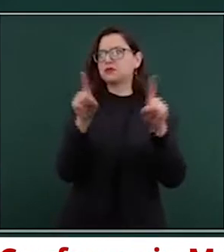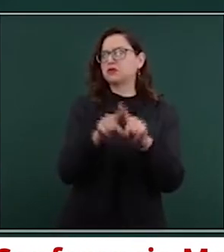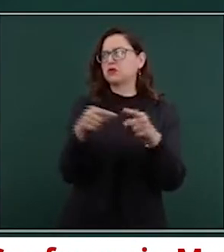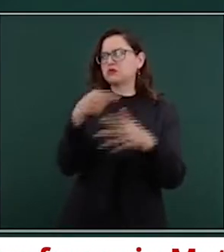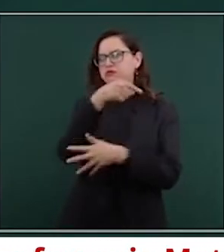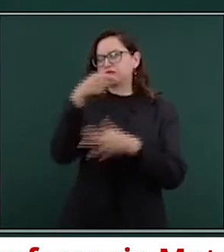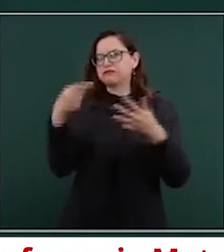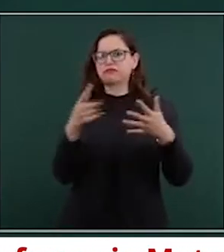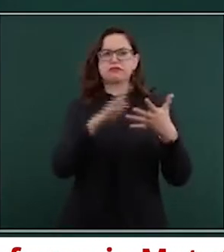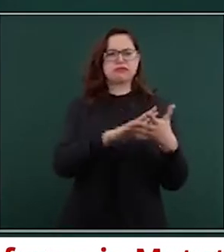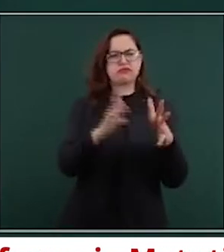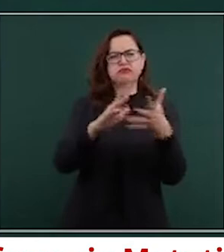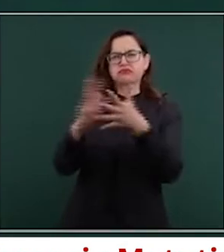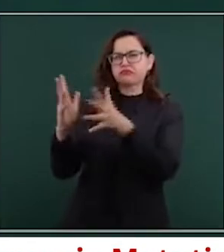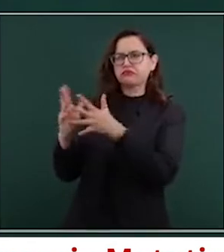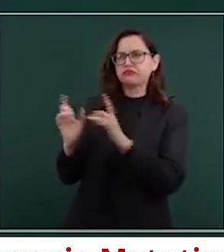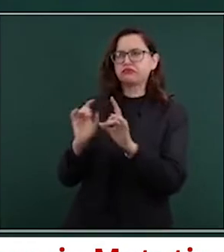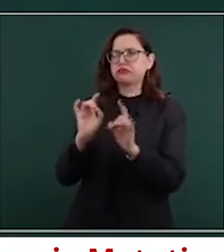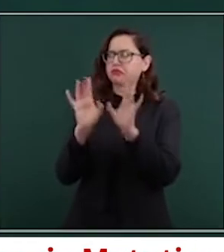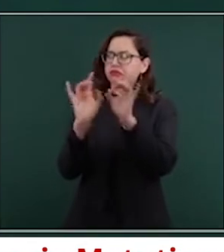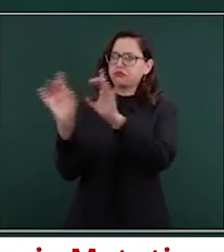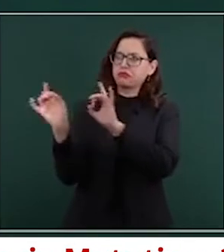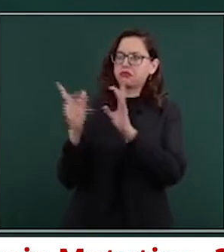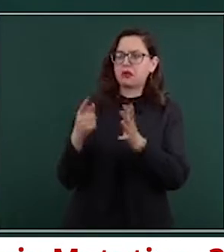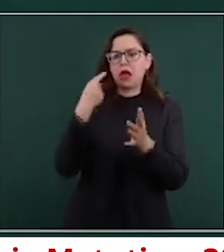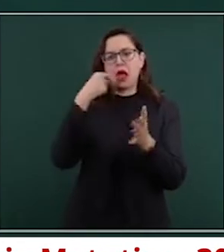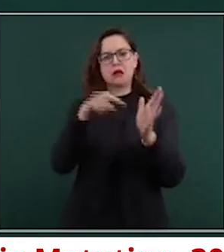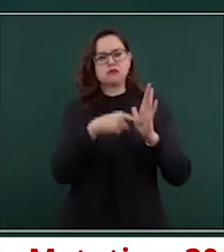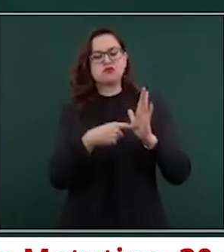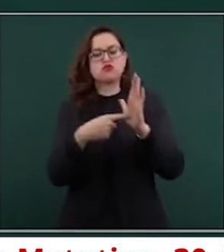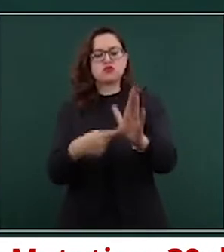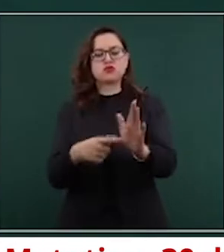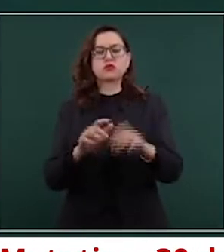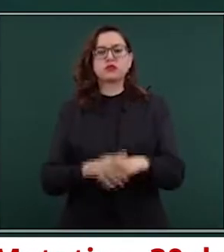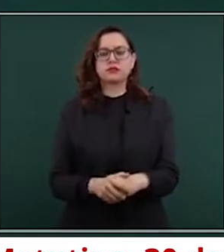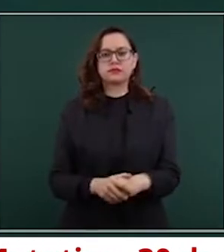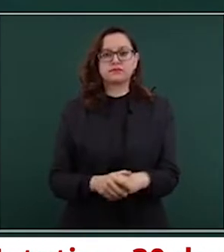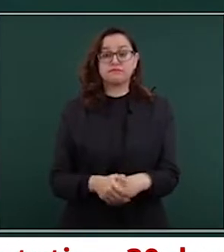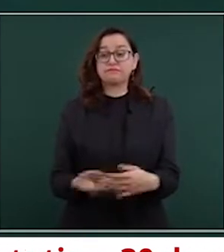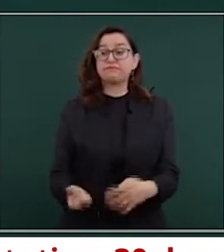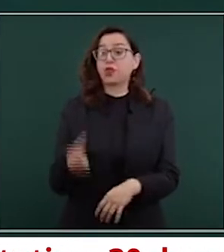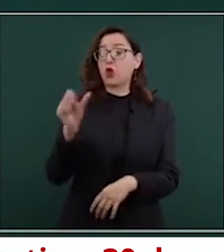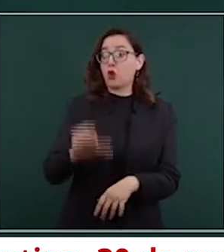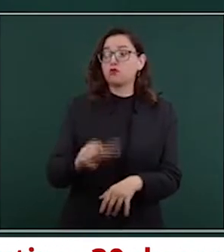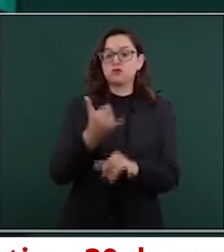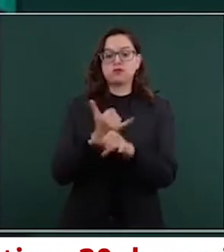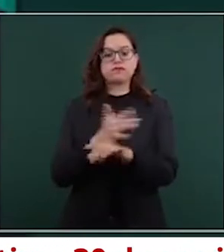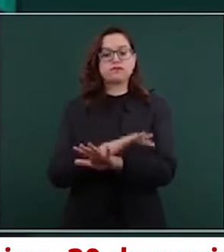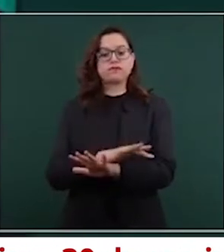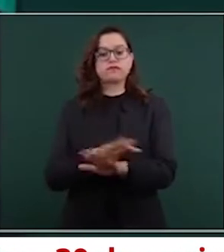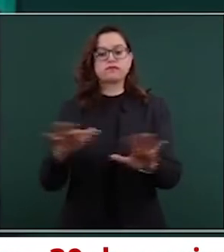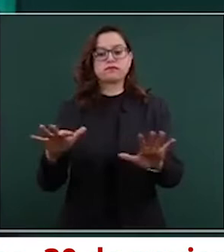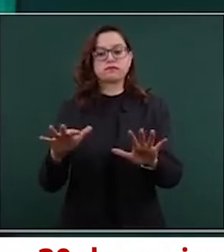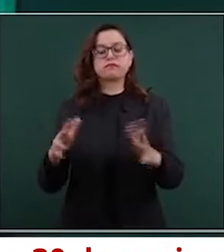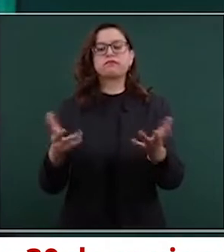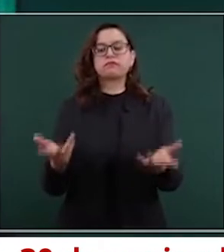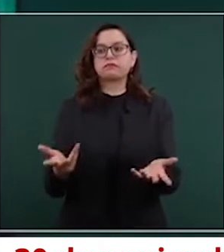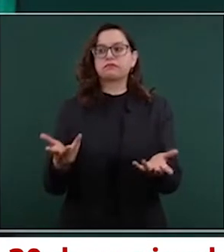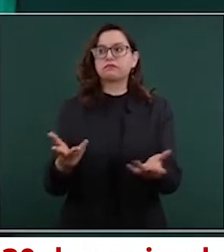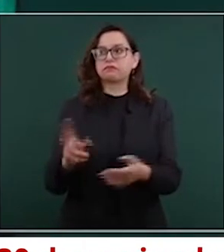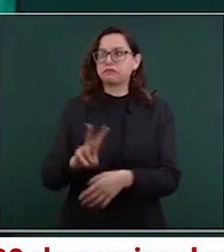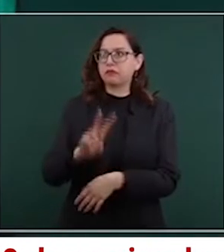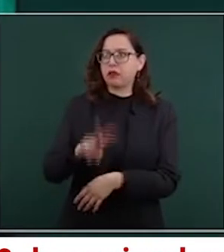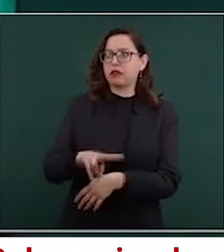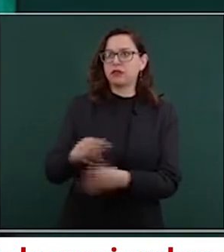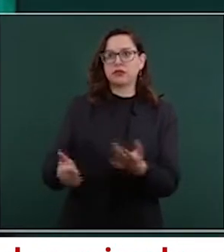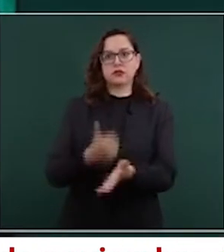de que en la ciudad se ha avanzado en conseguir la paz